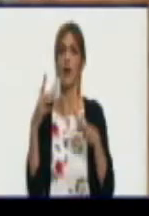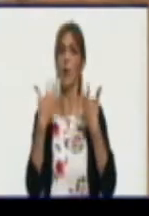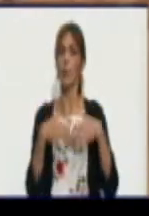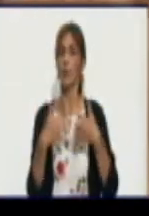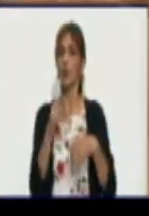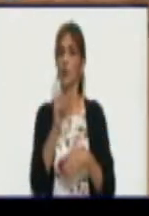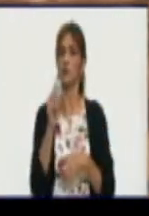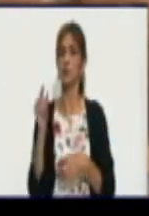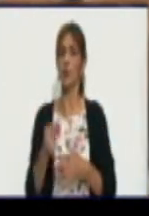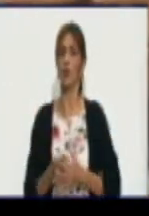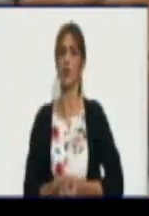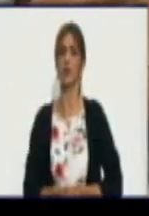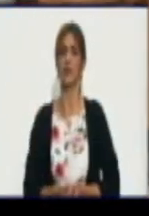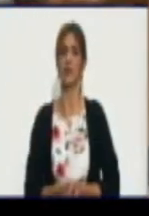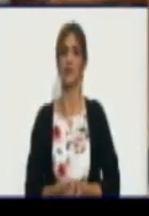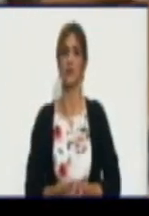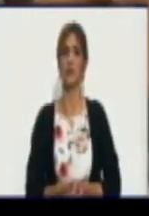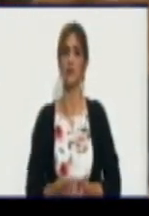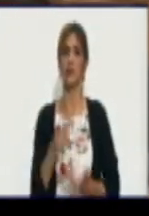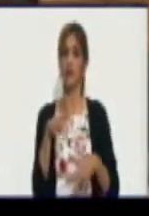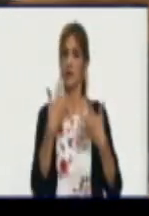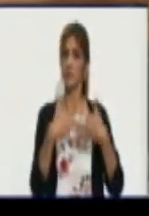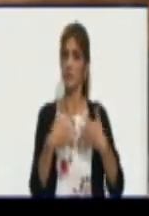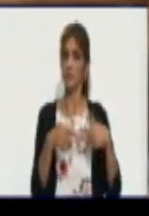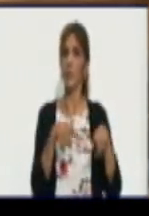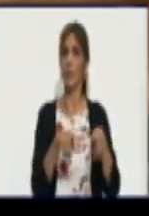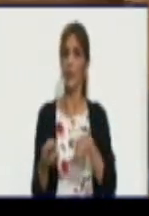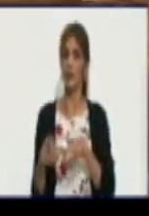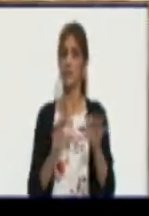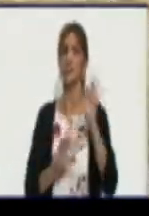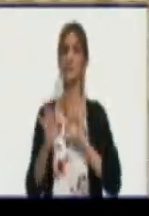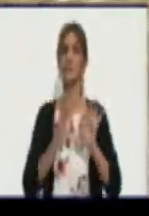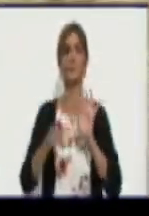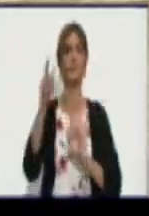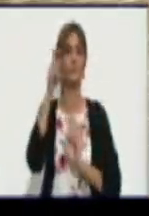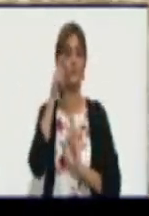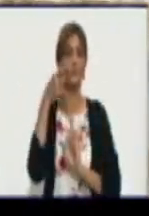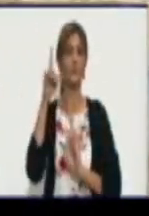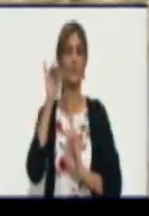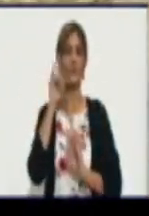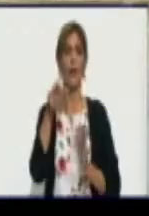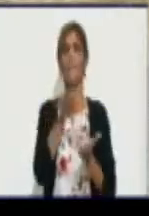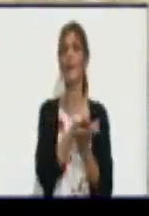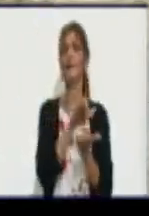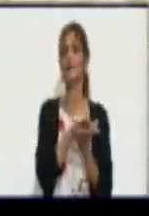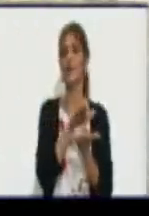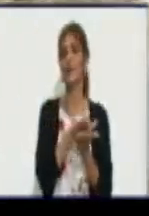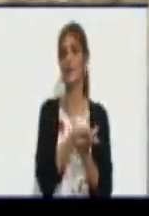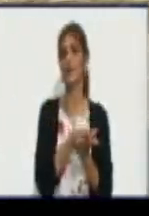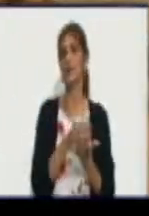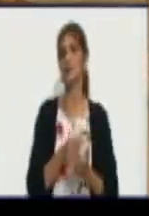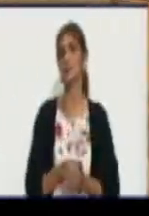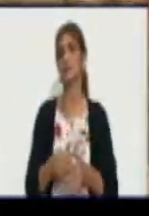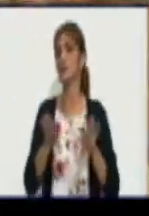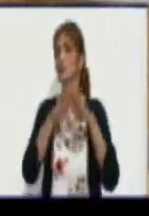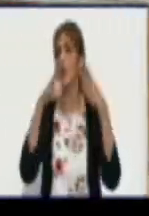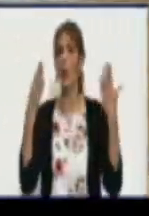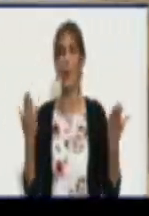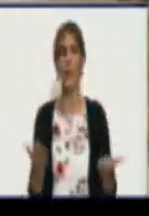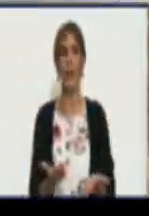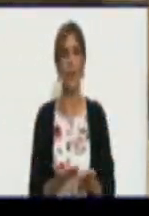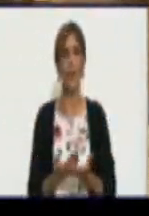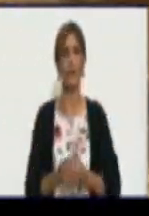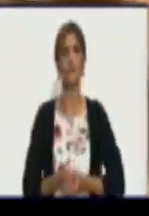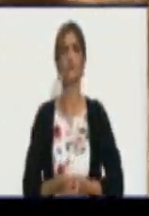10, 550 litros de leche de vaca por año. Mantener el crecimiento del rebaño de las vacas en el rebaño